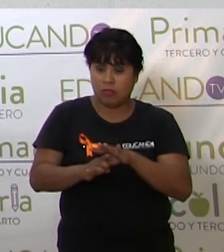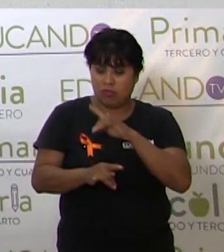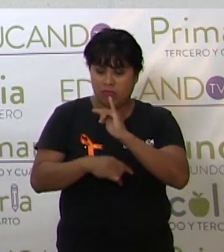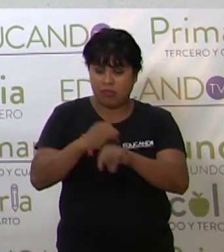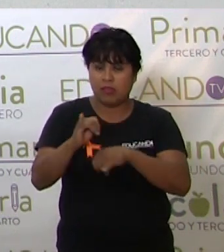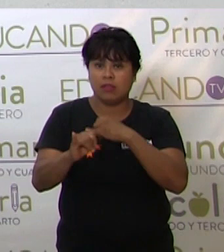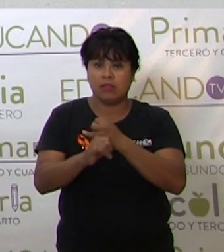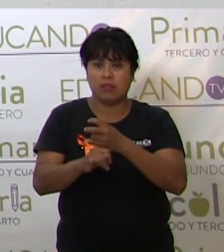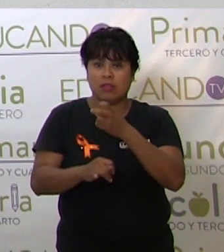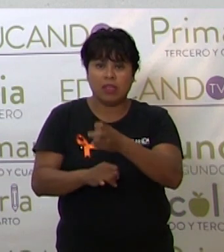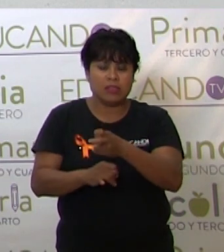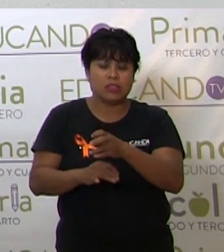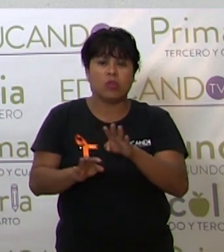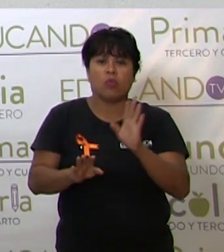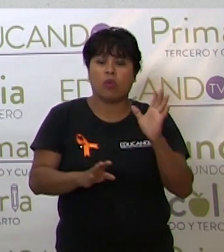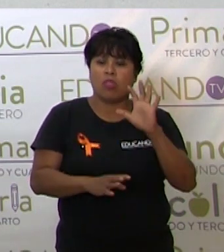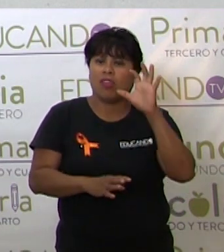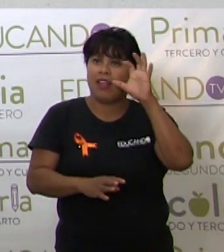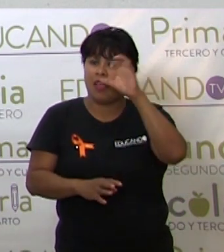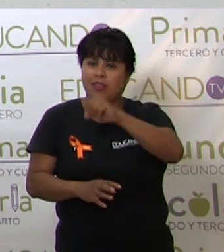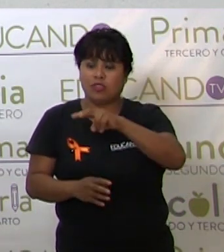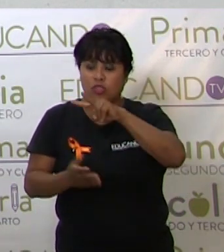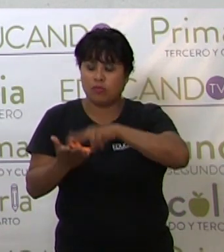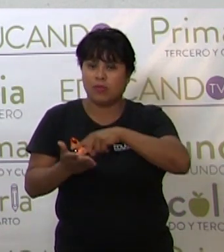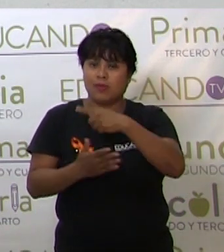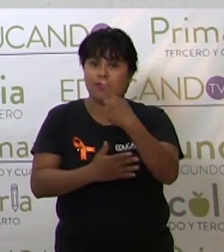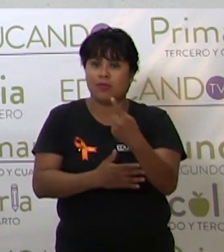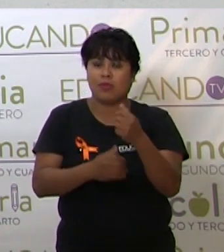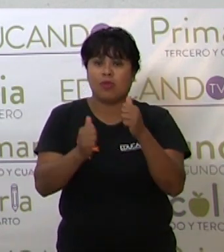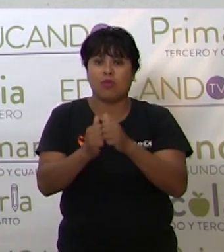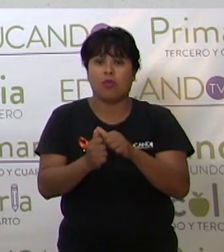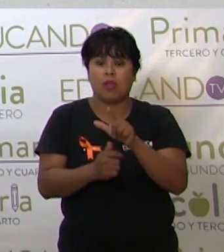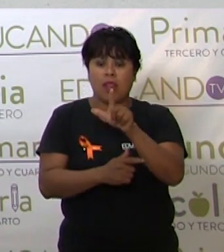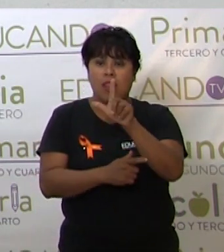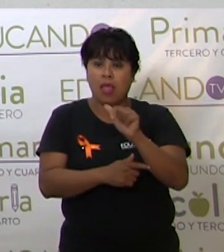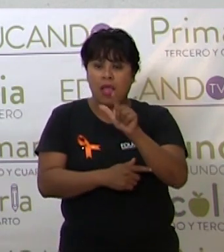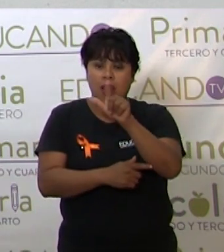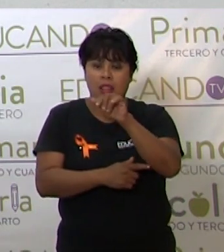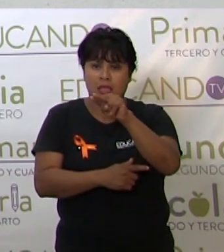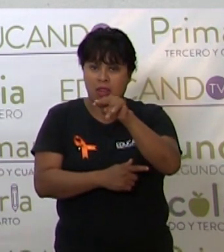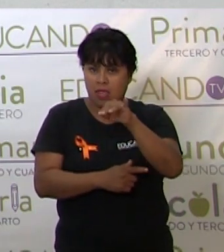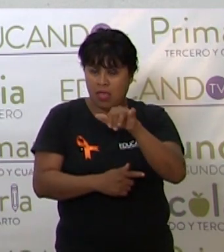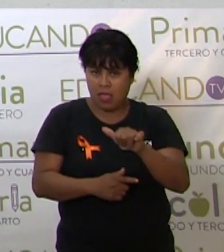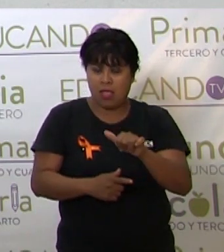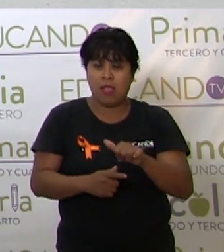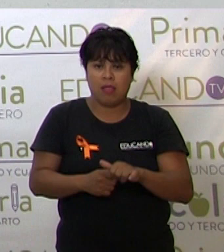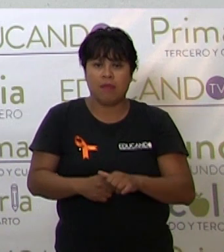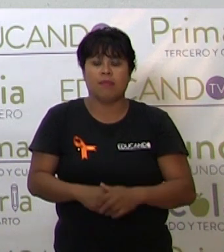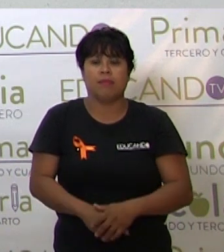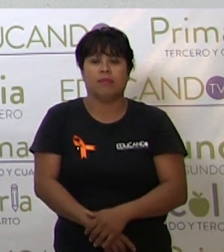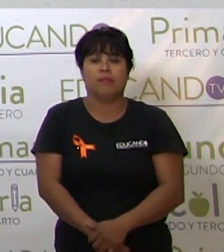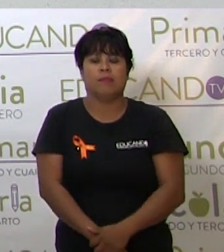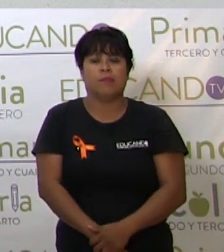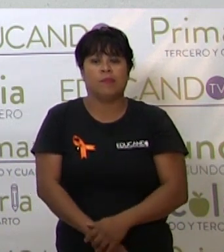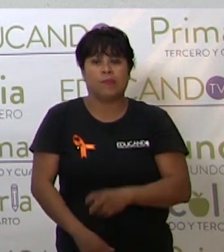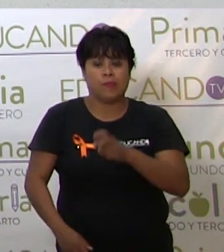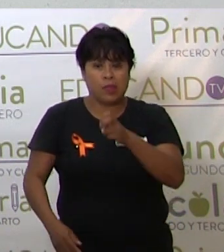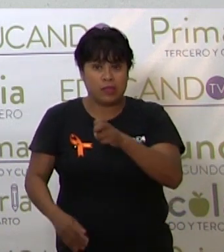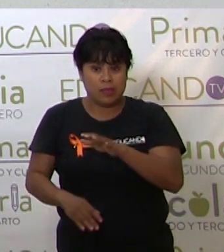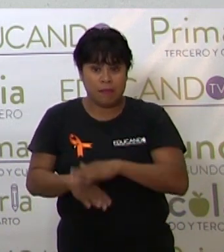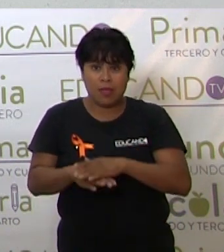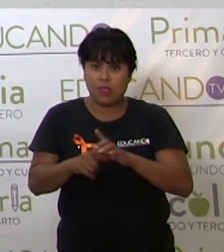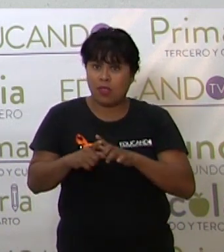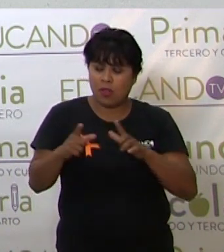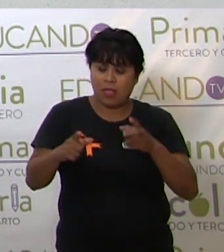definitivo lo alcanzó en 2001 con la línea, así se llamaba el álbum, O The Border. Entre sus mayores